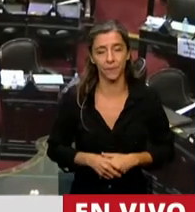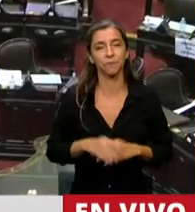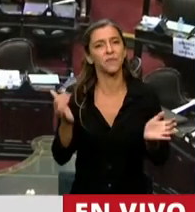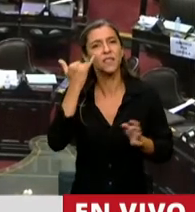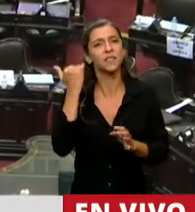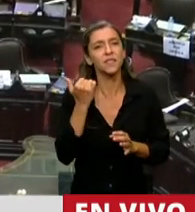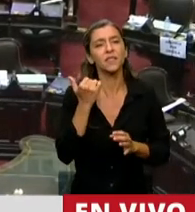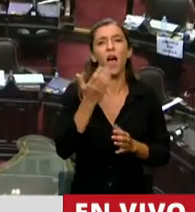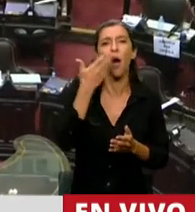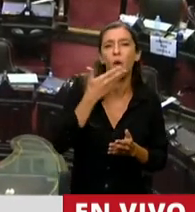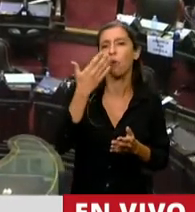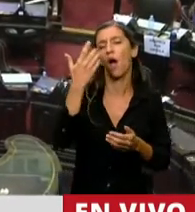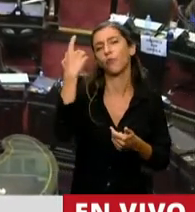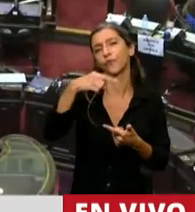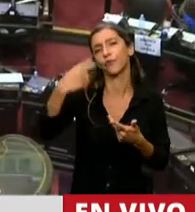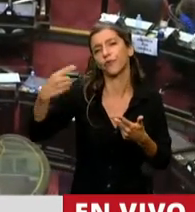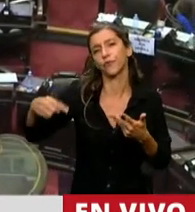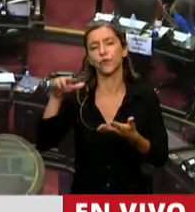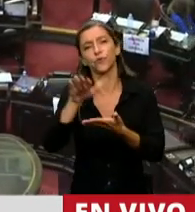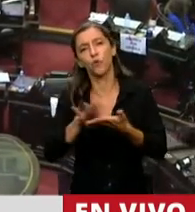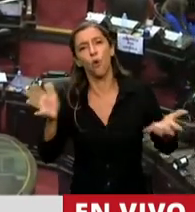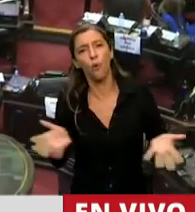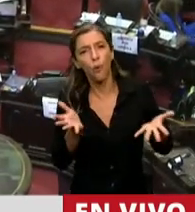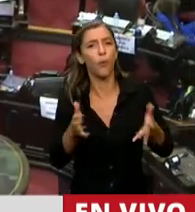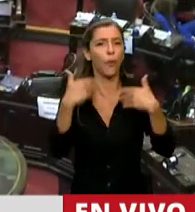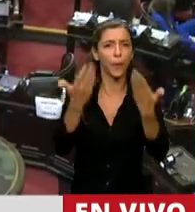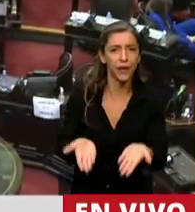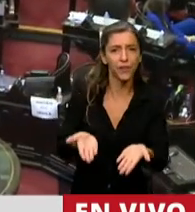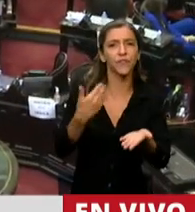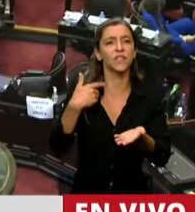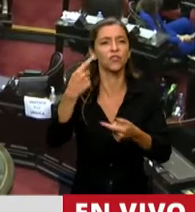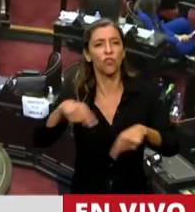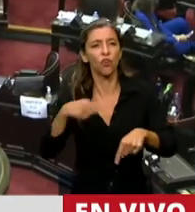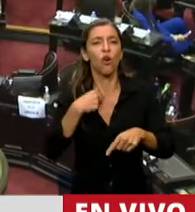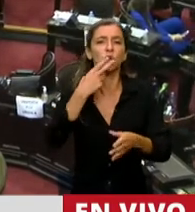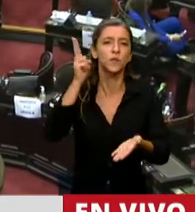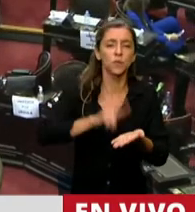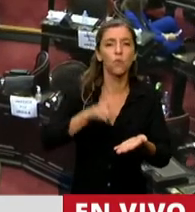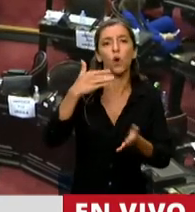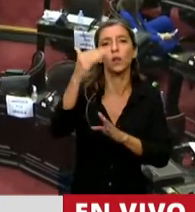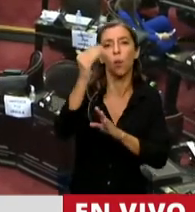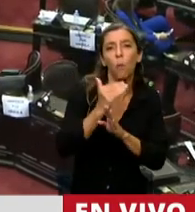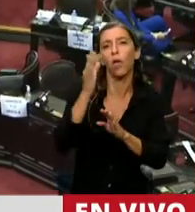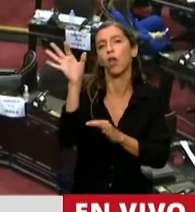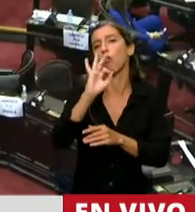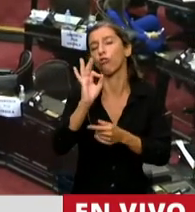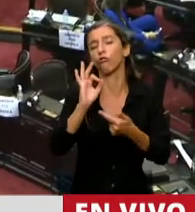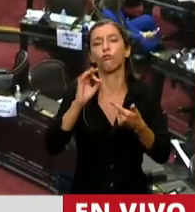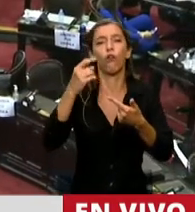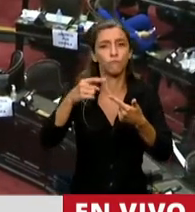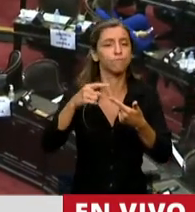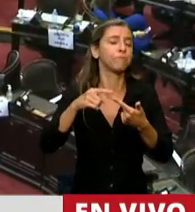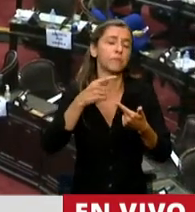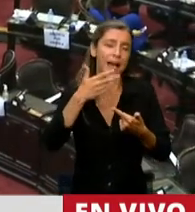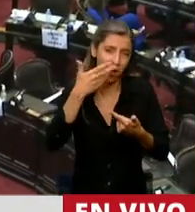estímulos a través de los beneficios, de los beneficios impositivos, como es el tema del